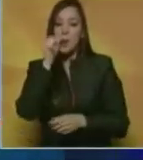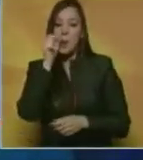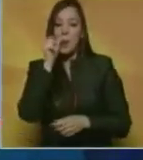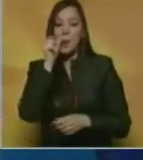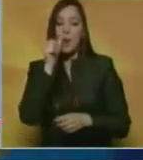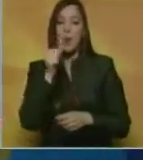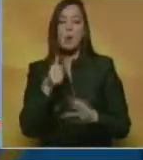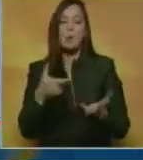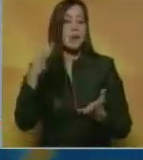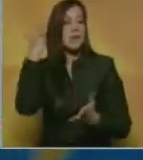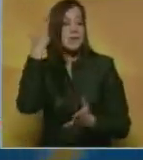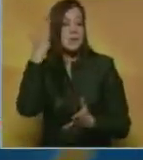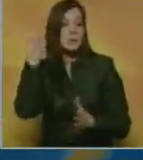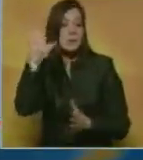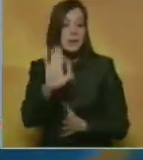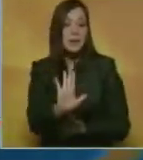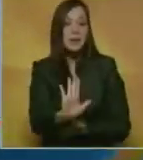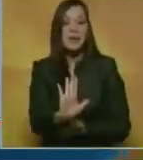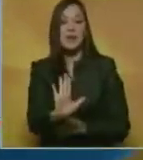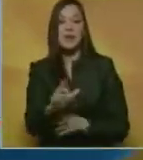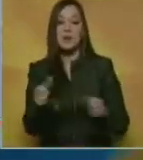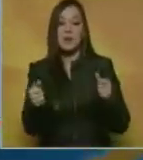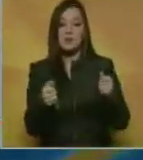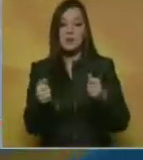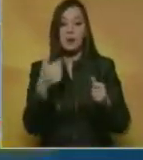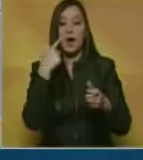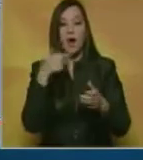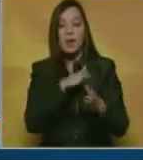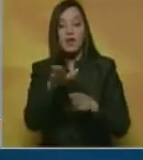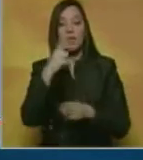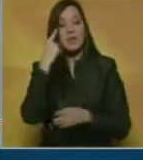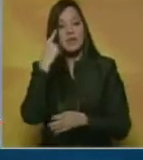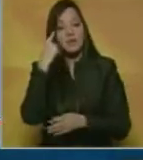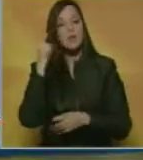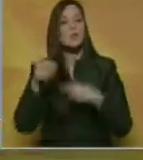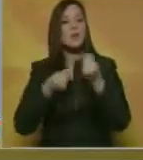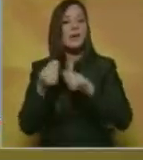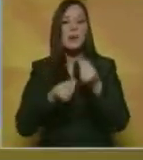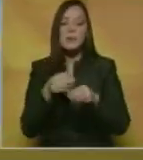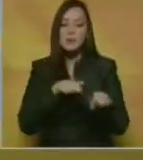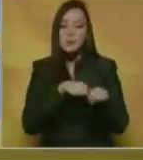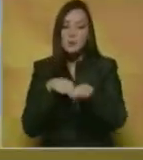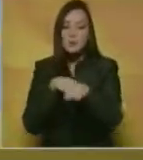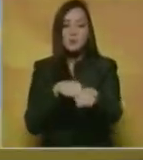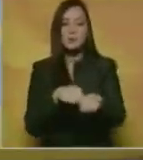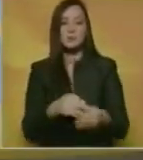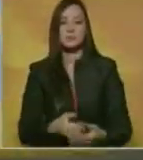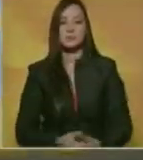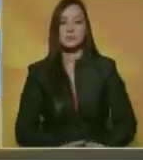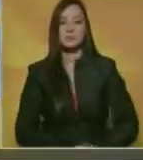Pilotos inesperados dominan práctica del Gran Premio Asiático. Vamos a ver qué fue lo que pasó allí. Ciertamente.